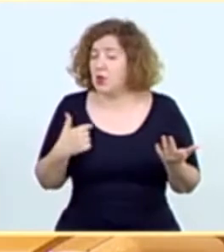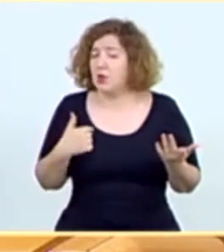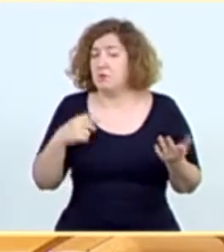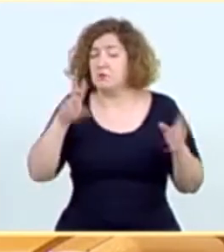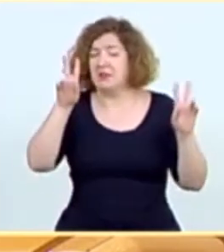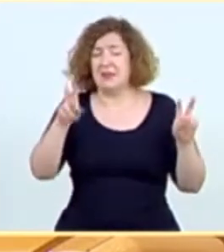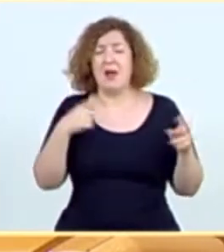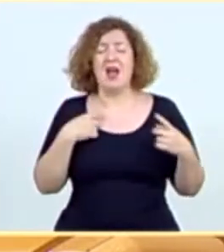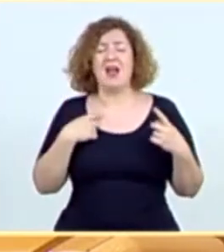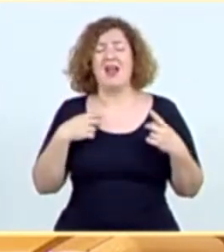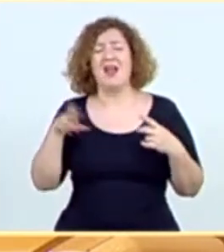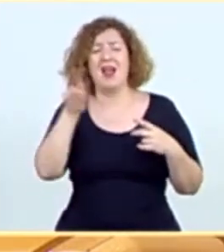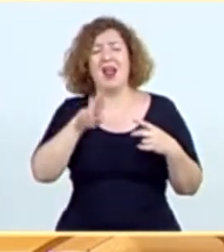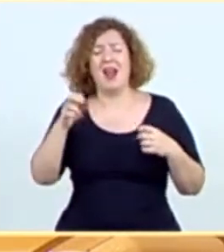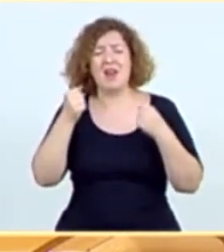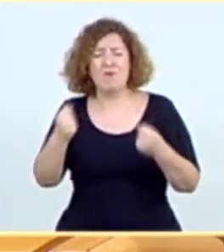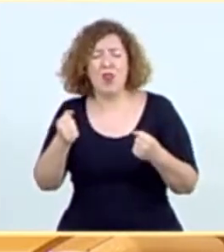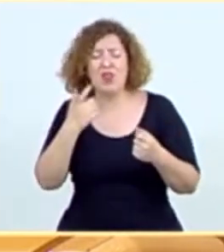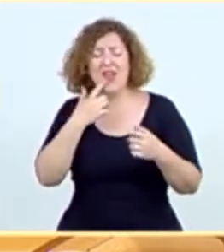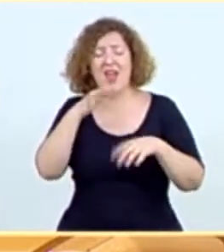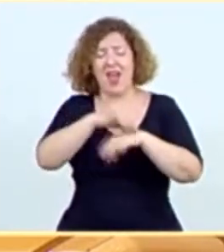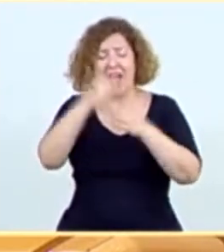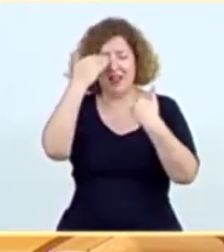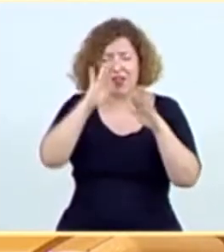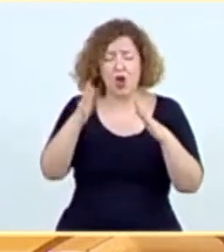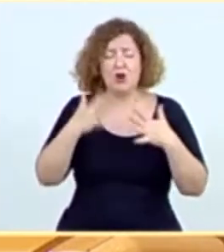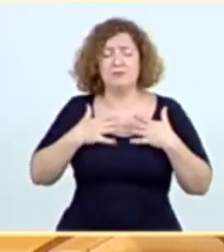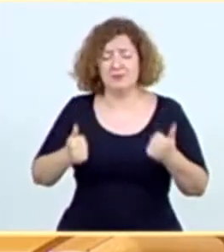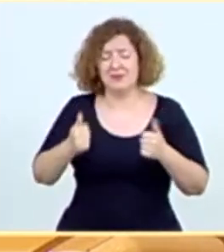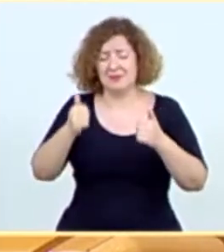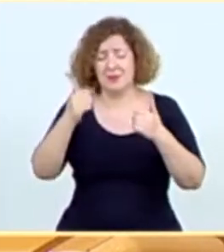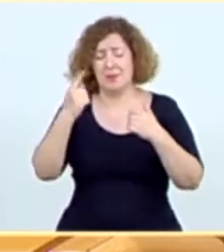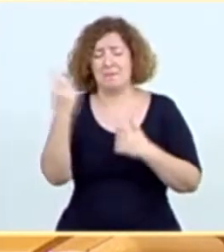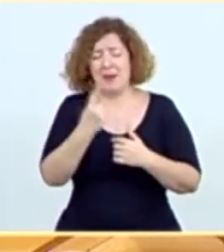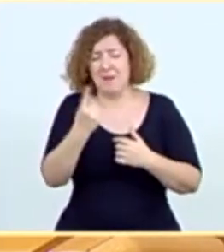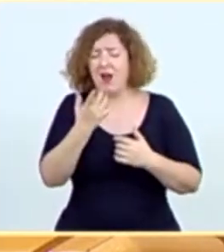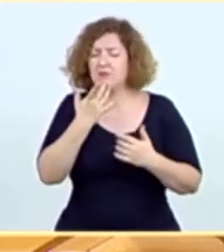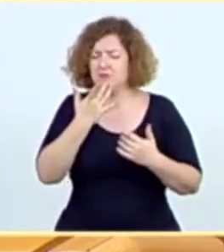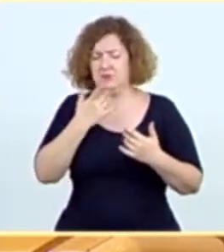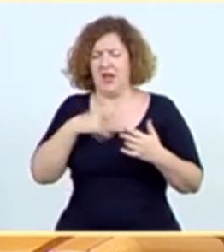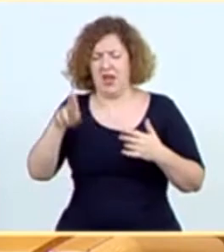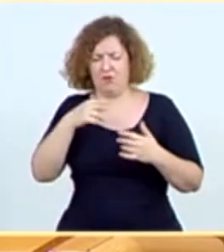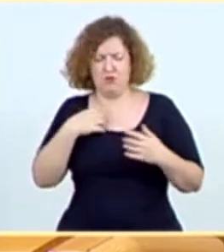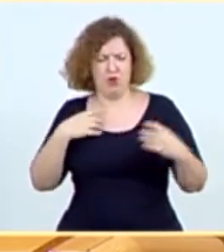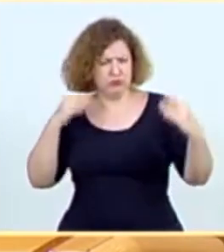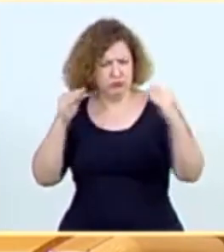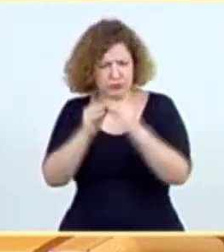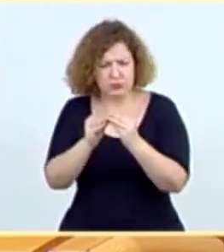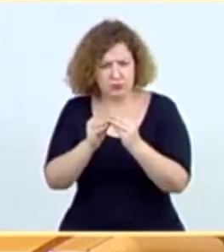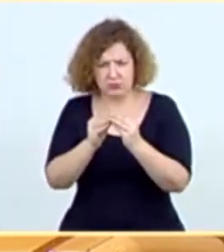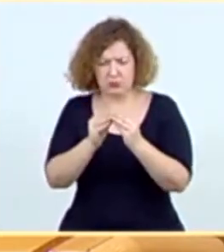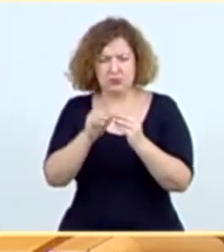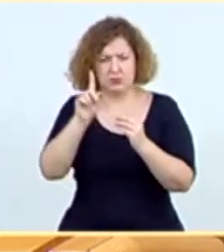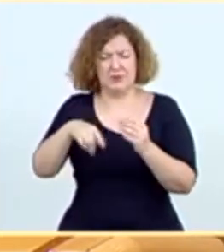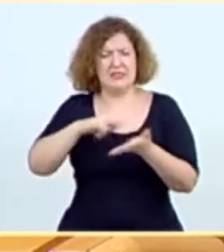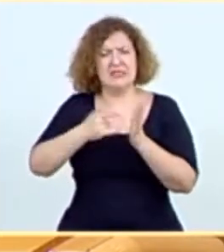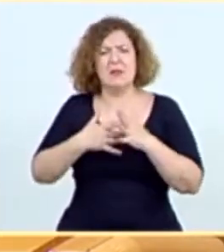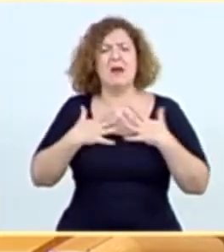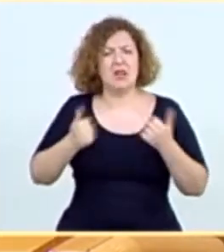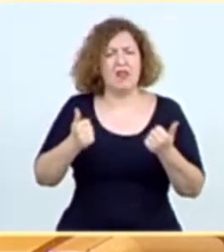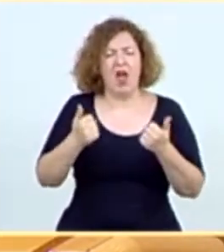en la necesidad de reforzar la atención primaria y todo lo referente a la salud pública. Completa coincidencia con usted y espero que podamos trabajar en ese sentido